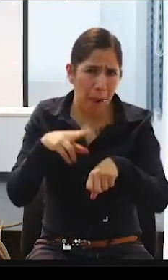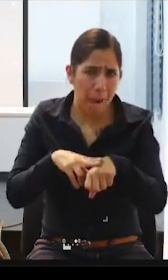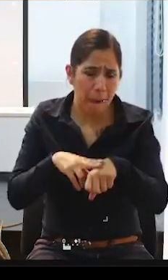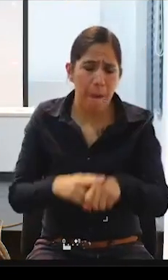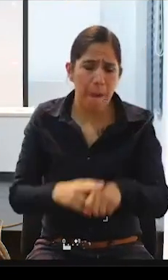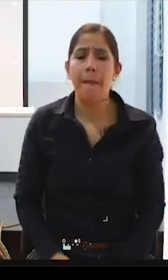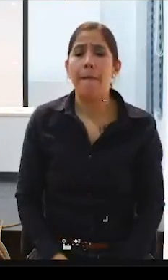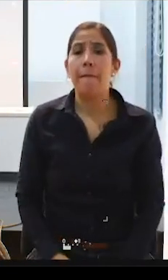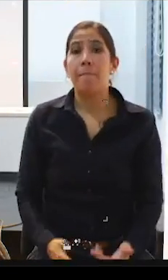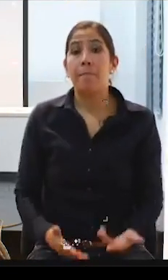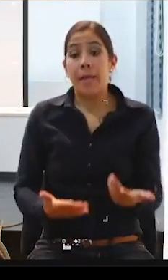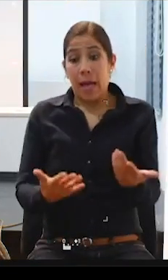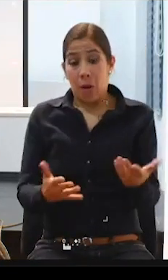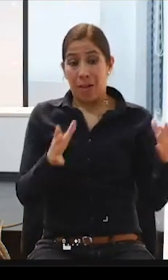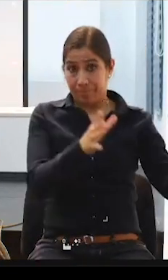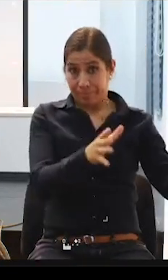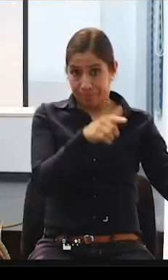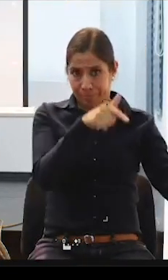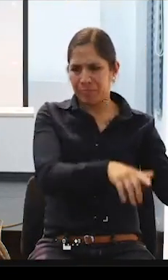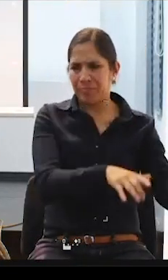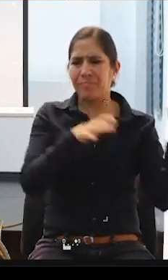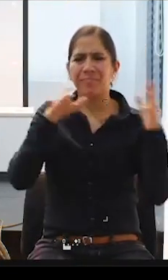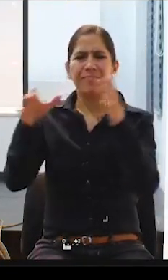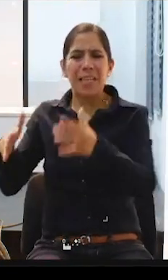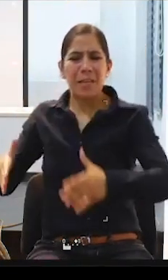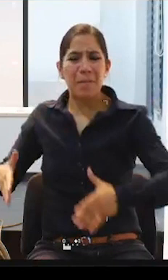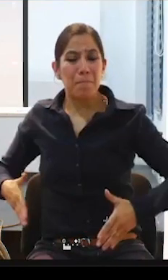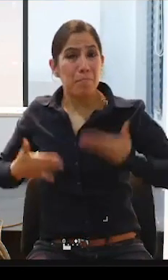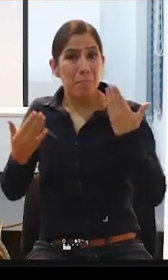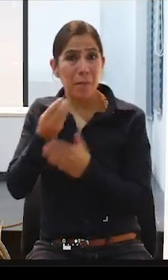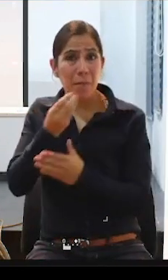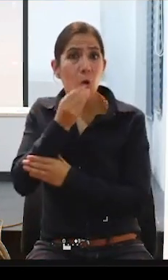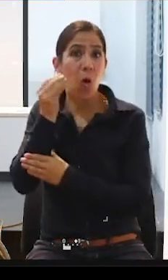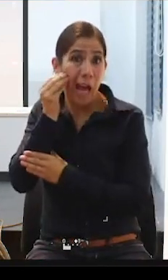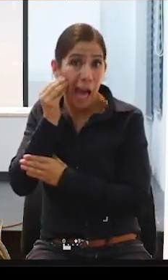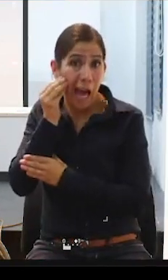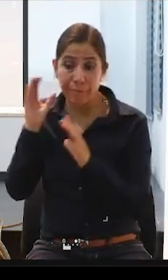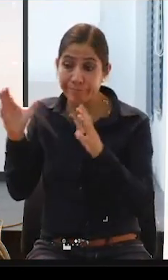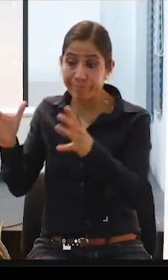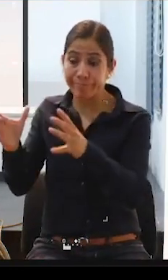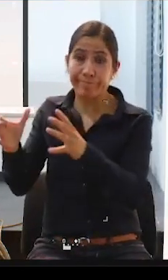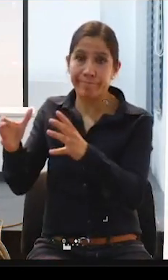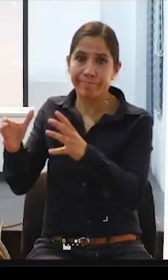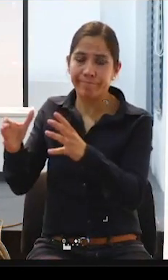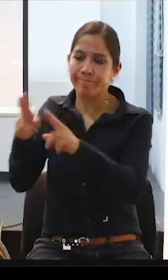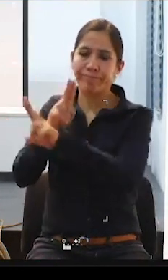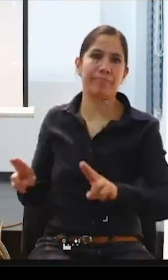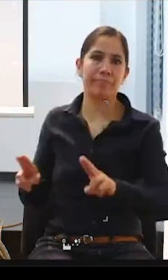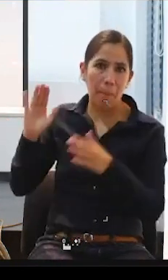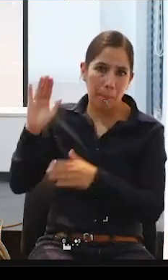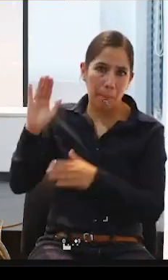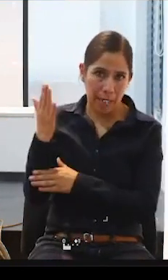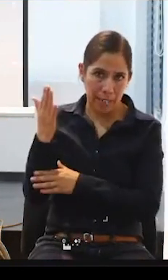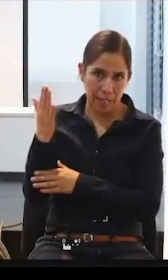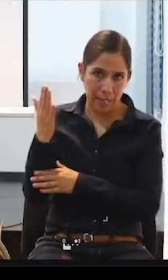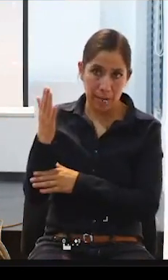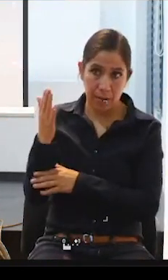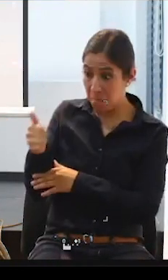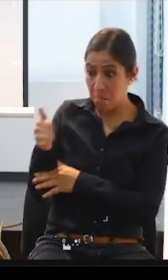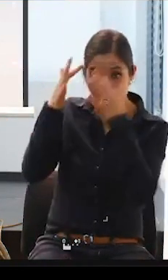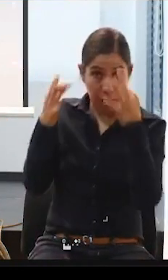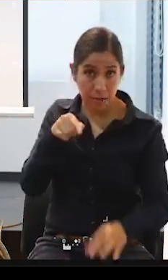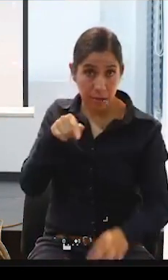personas institucionalizadas? Que se les anula, se les anula. Primero, no escogen las personas